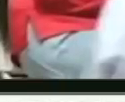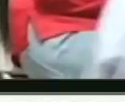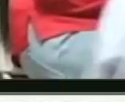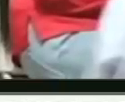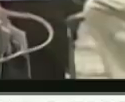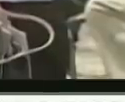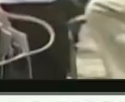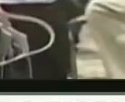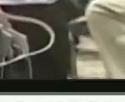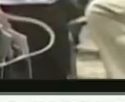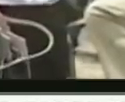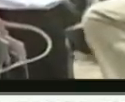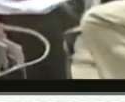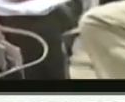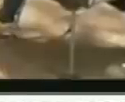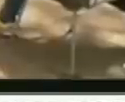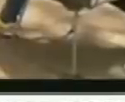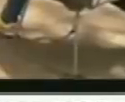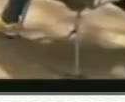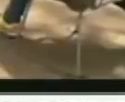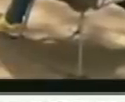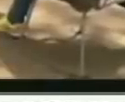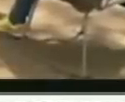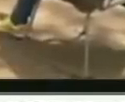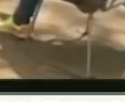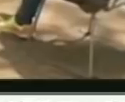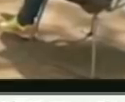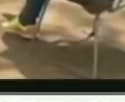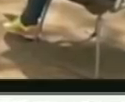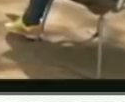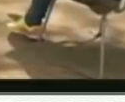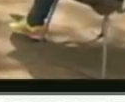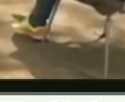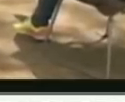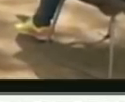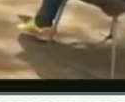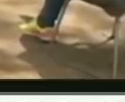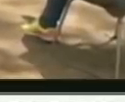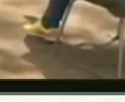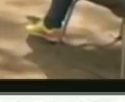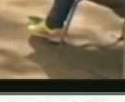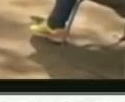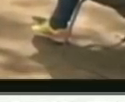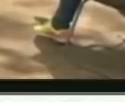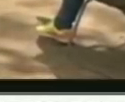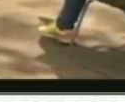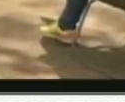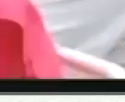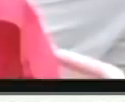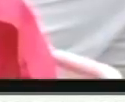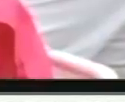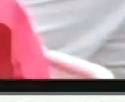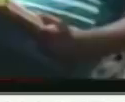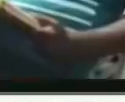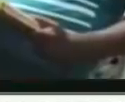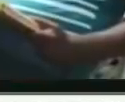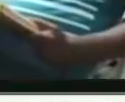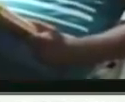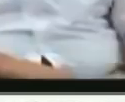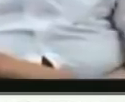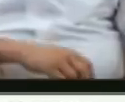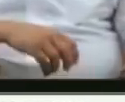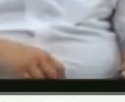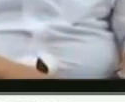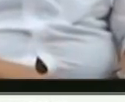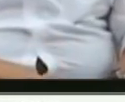produciendo aún a pesar de las adversidades. Seguimos produciendo y lo vamos a seguir haciendo. Porque vivimos de eso, porque nosotros nacimos para producir. La